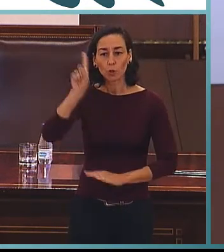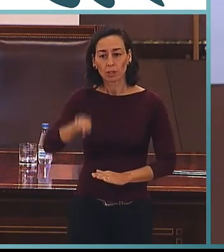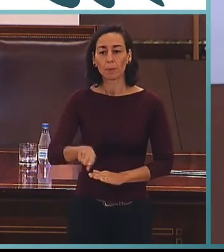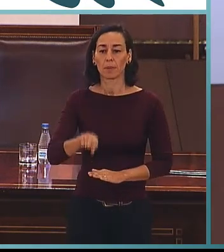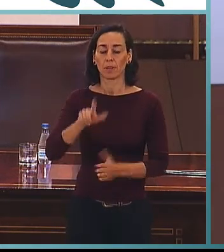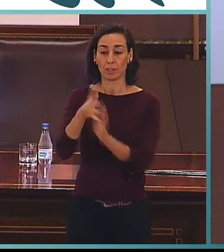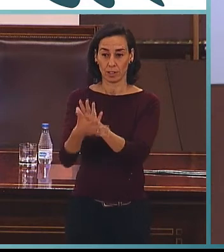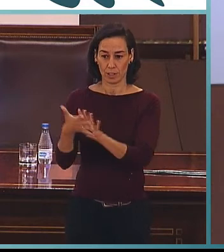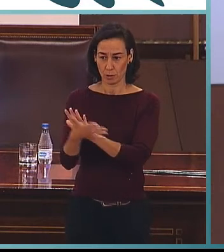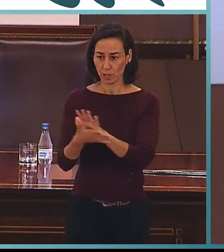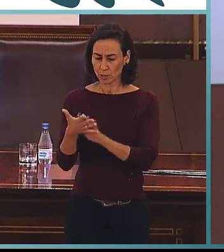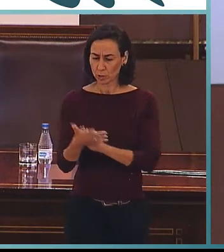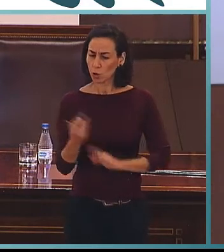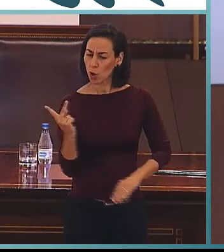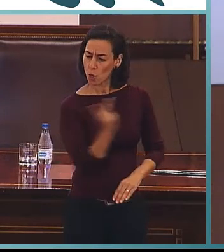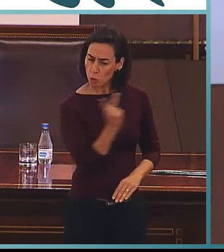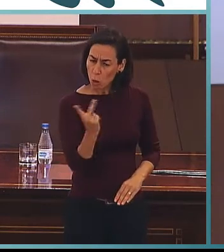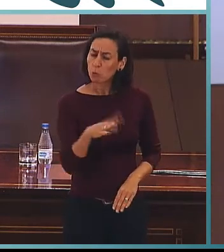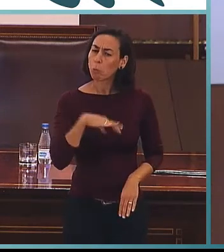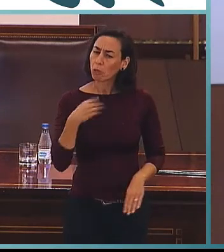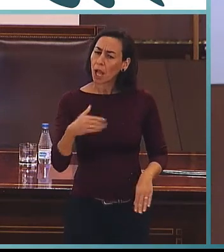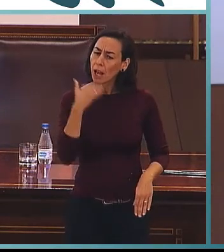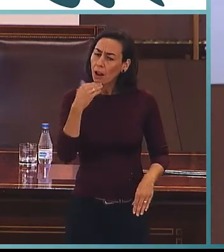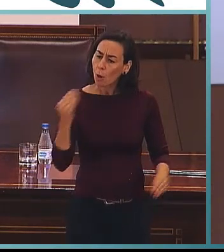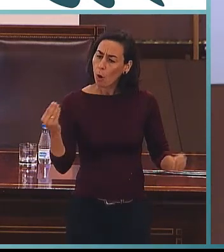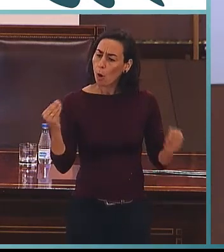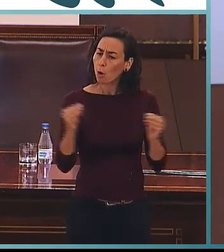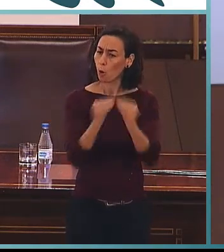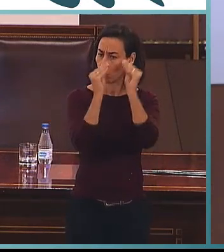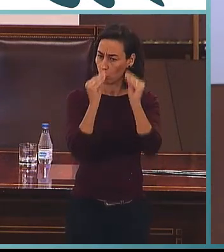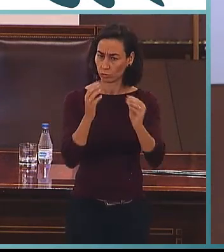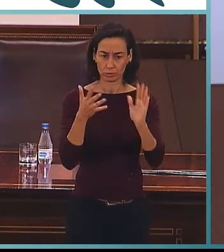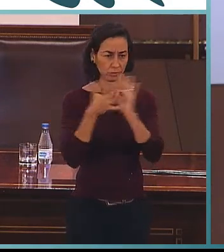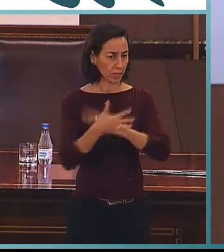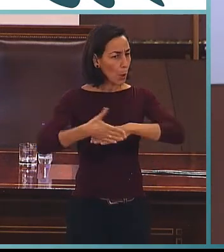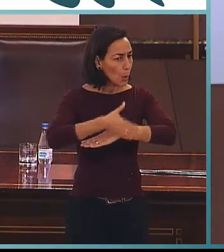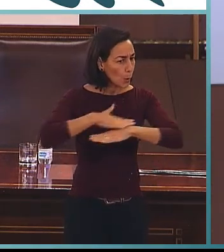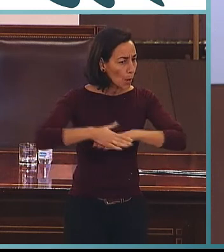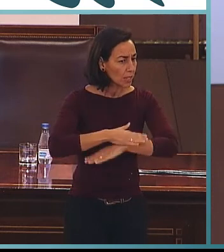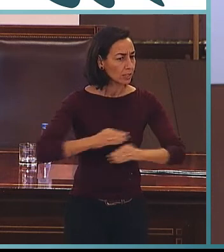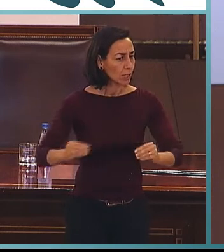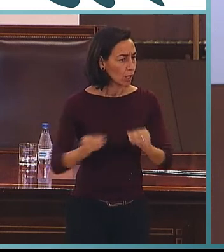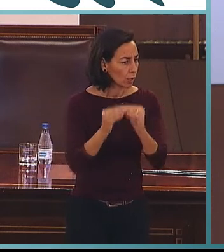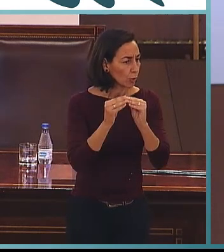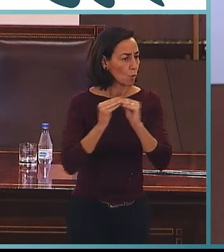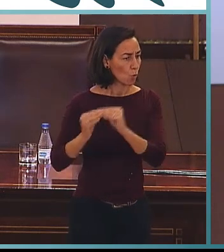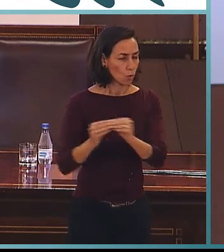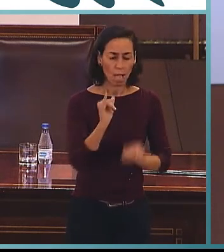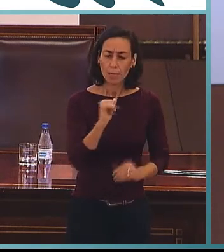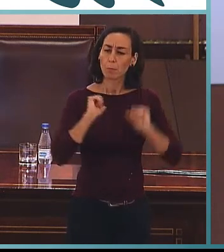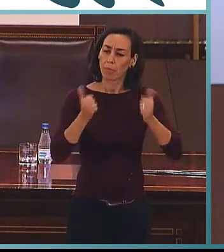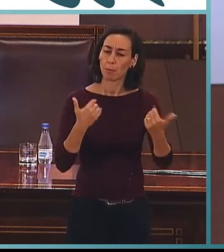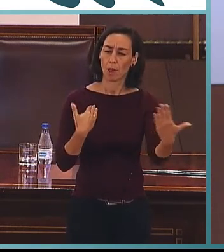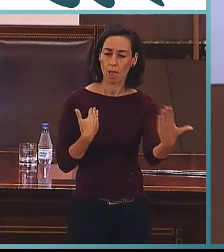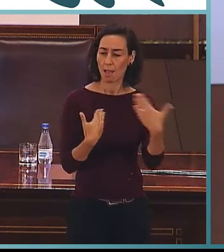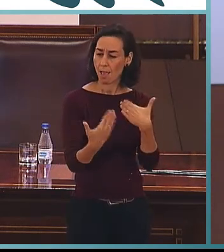puntos de encuentro, puntos comunes, bases comunes de colaboración y esas primeras conversaciones